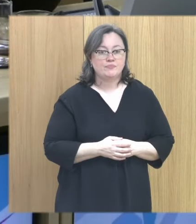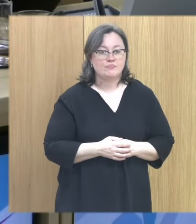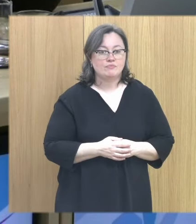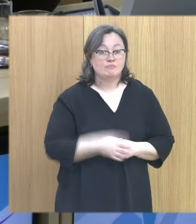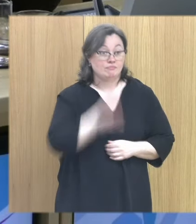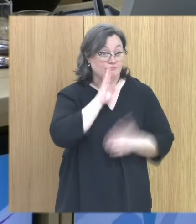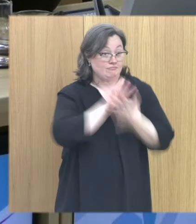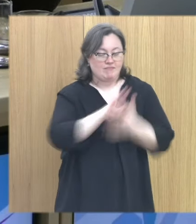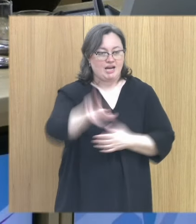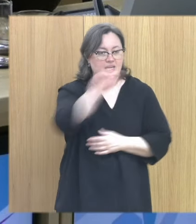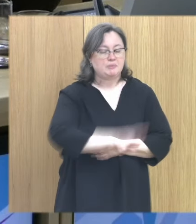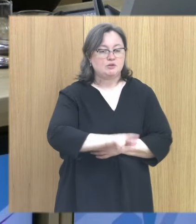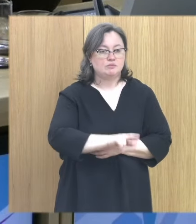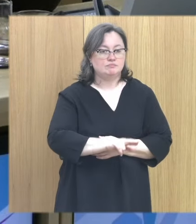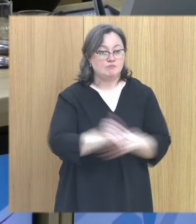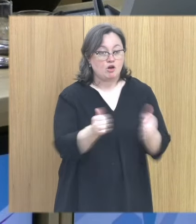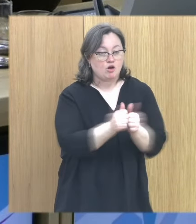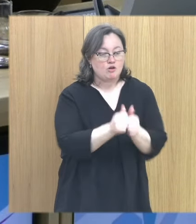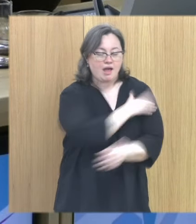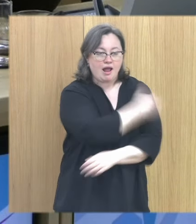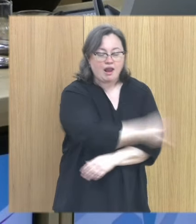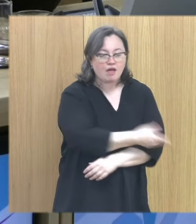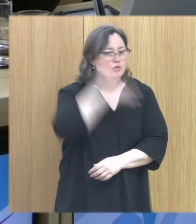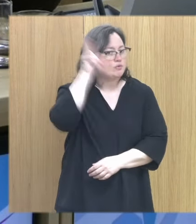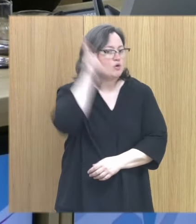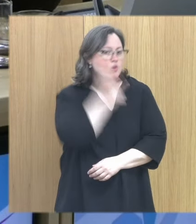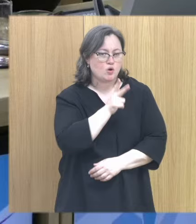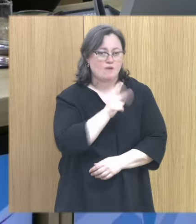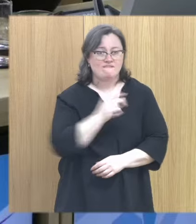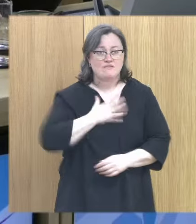Lo dicho, es un lujo y aprovecharos de ella todo lo que podáis.